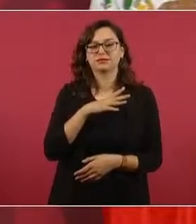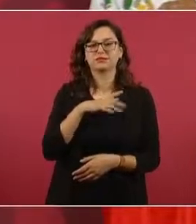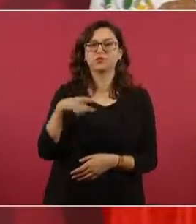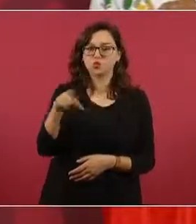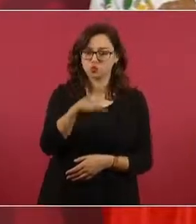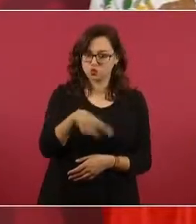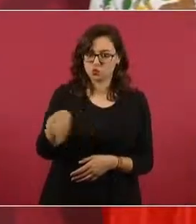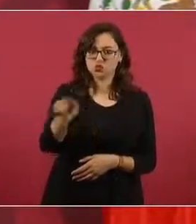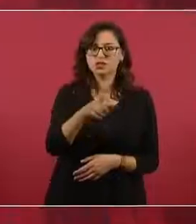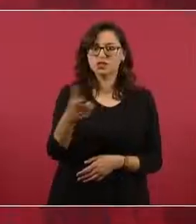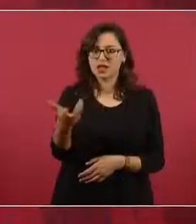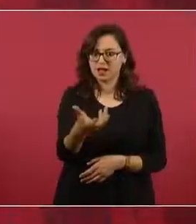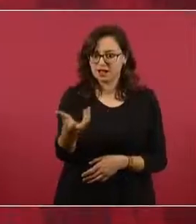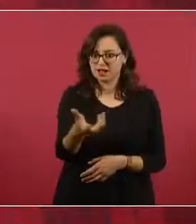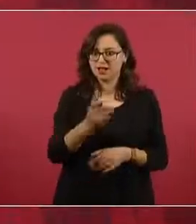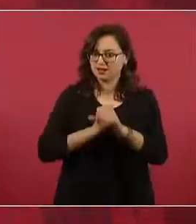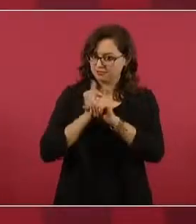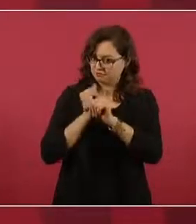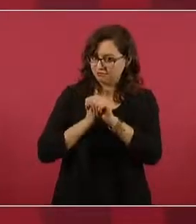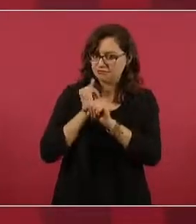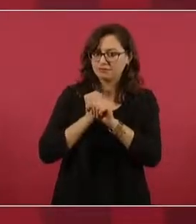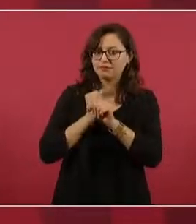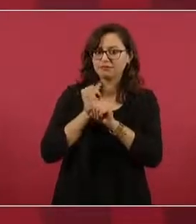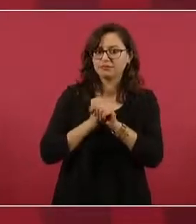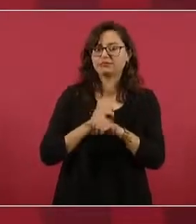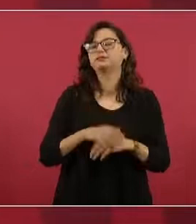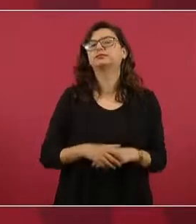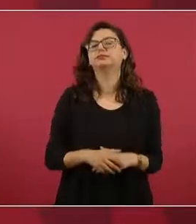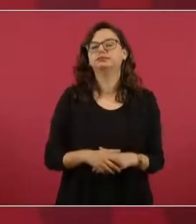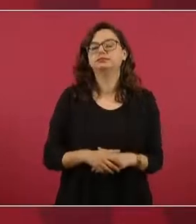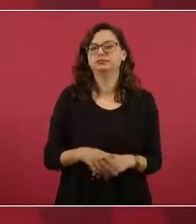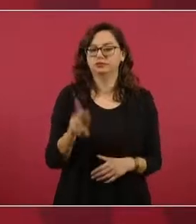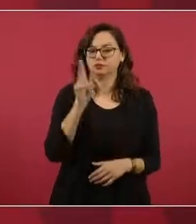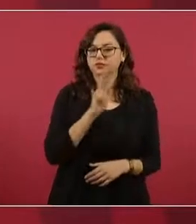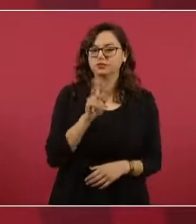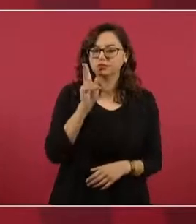a que hagan el ejercicio,